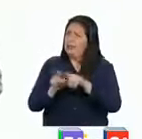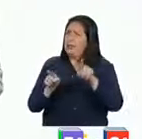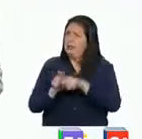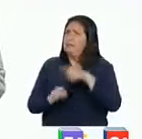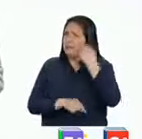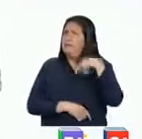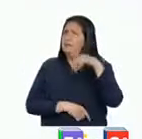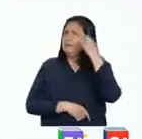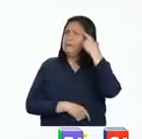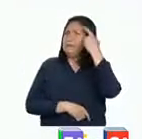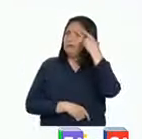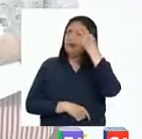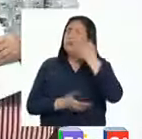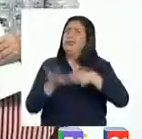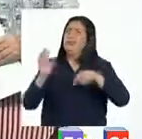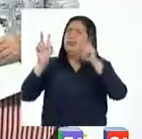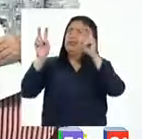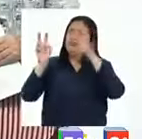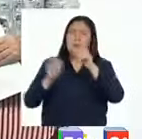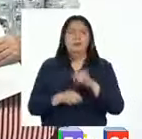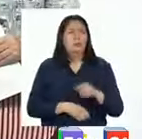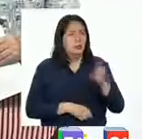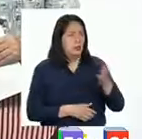y quiere compartirlas. Vamos a escucharlo.